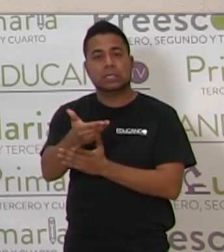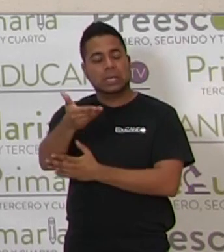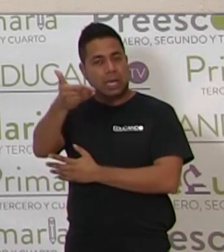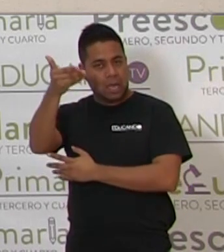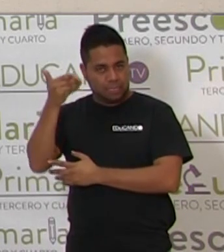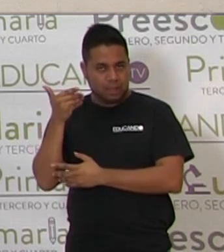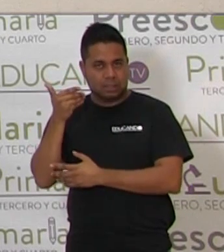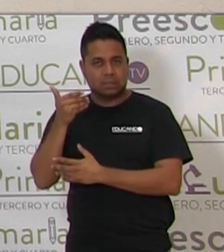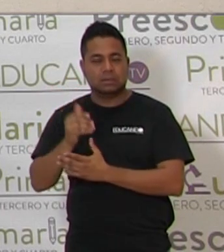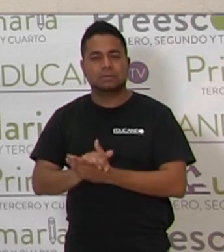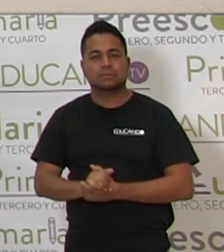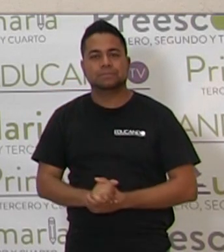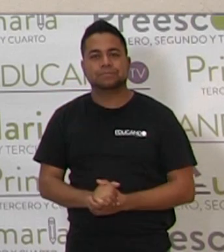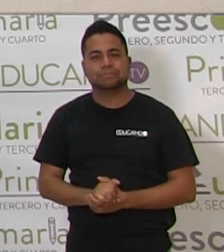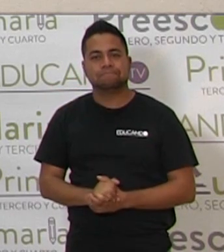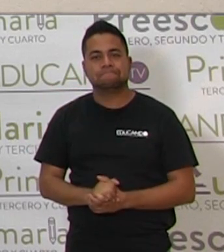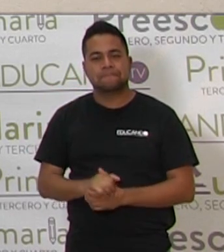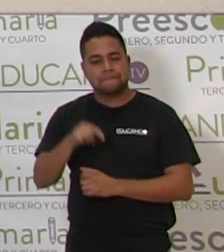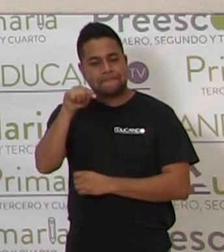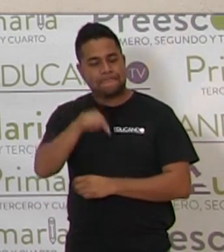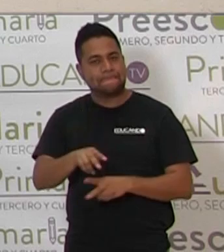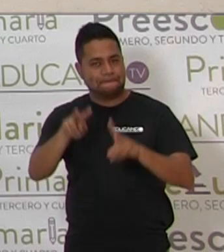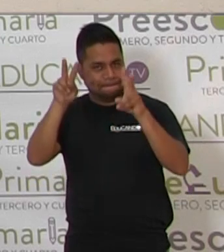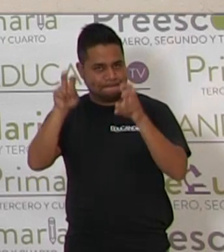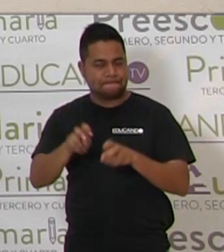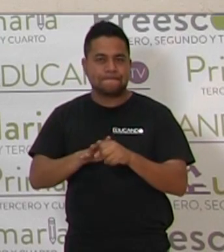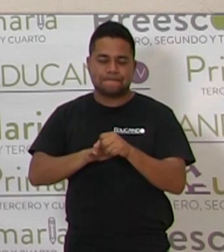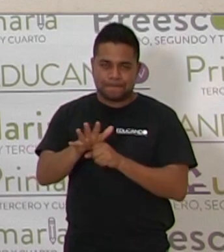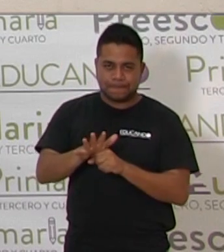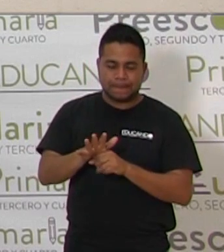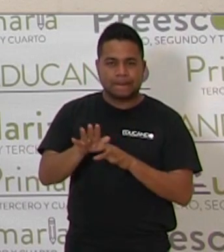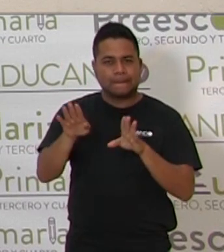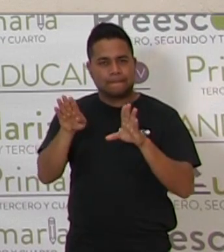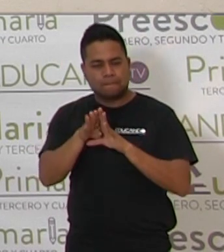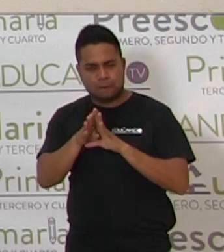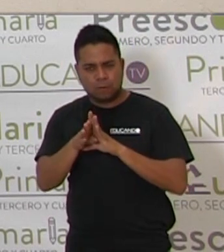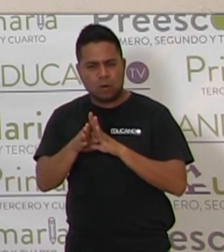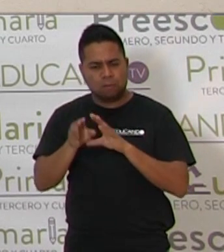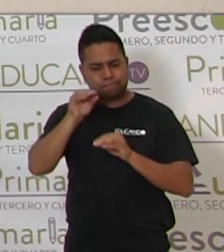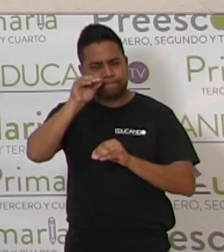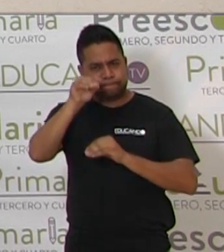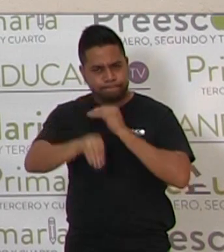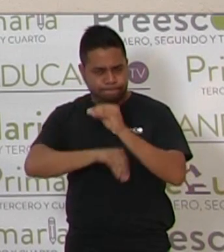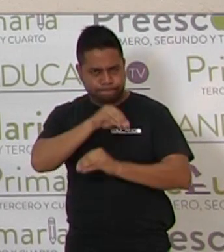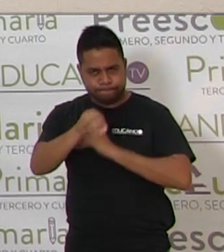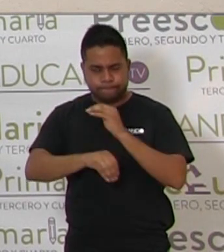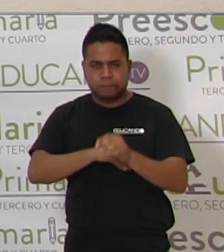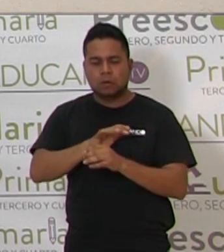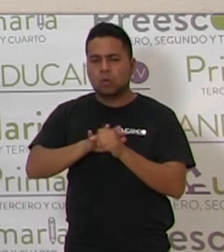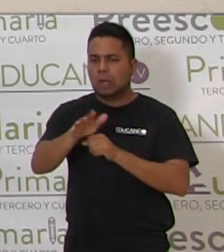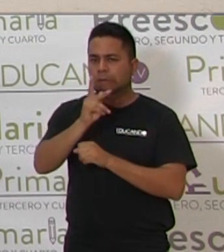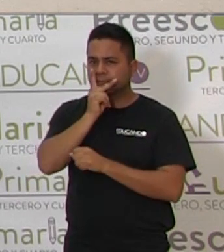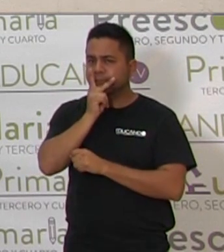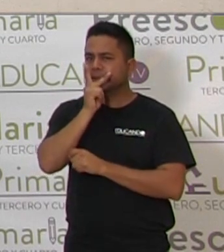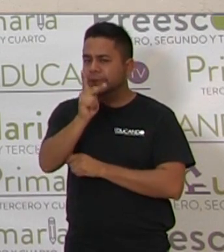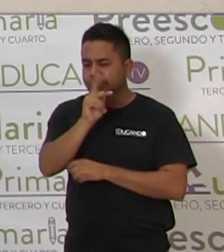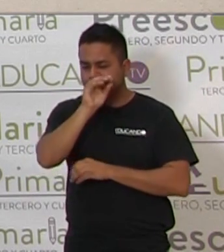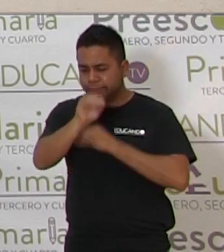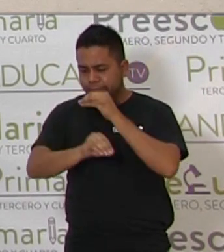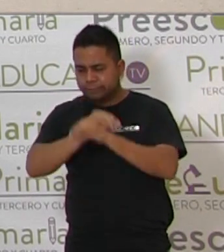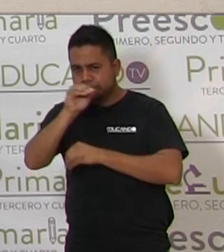vimos cómo complementábamos las palabras